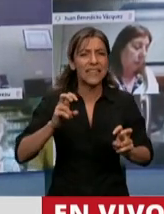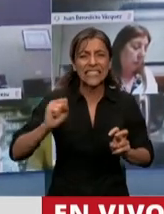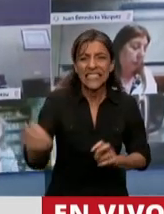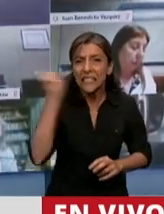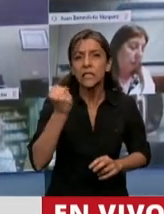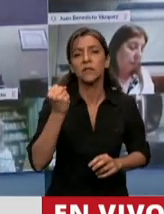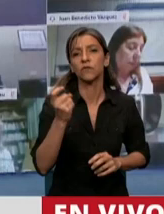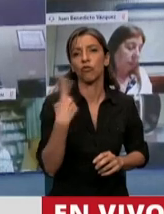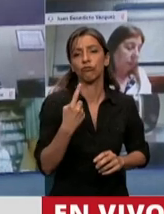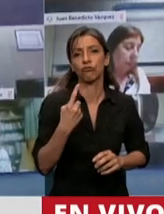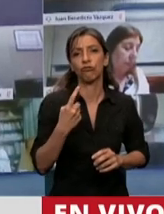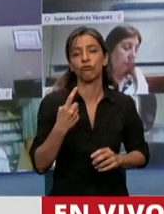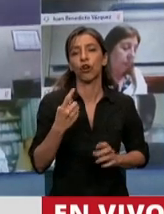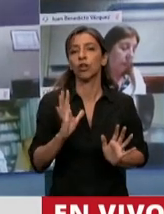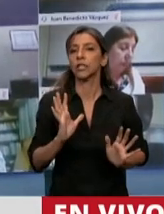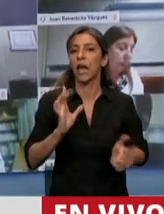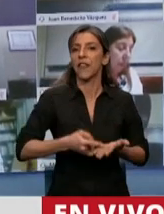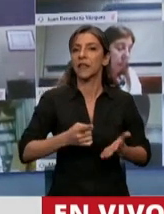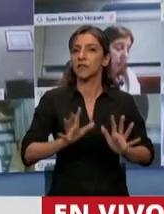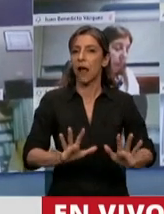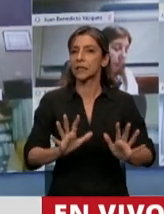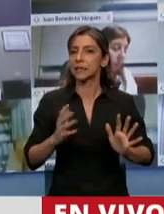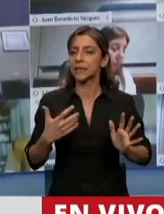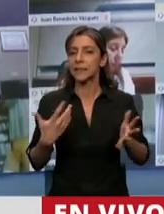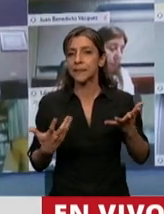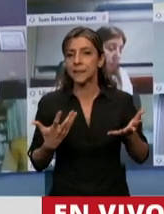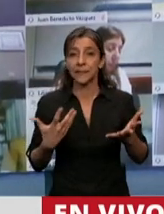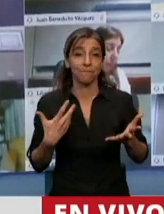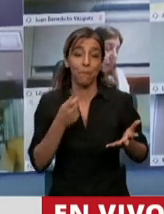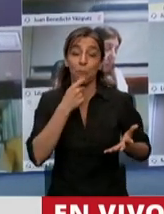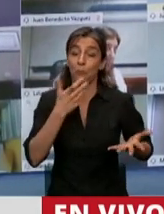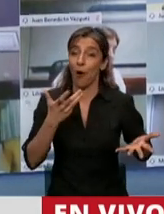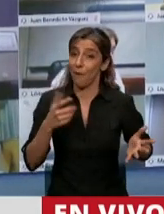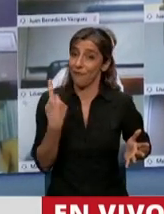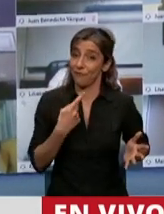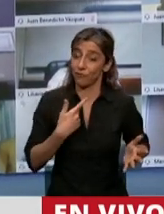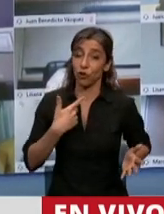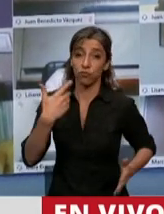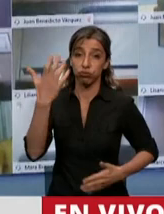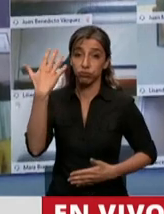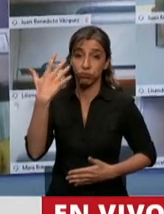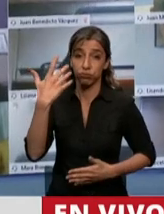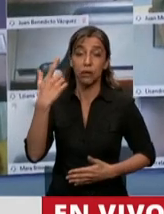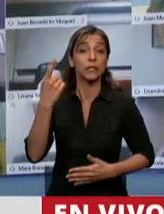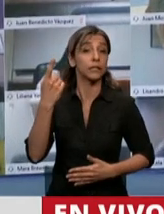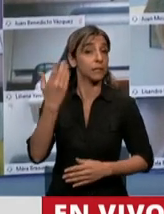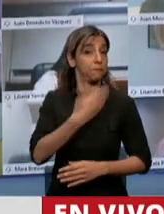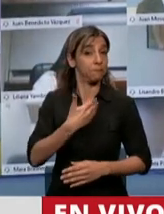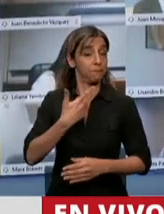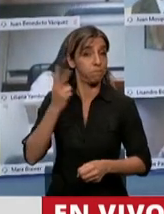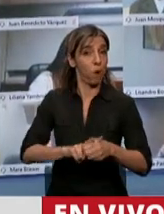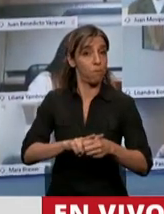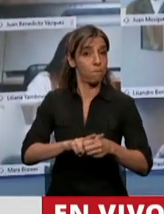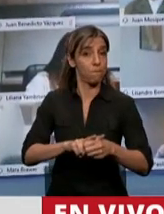argentinos con el peligro de estar expresándonos y que nos muteen. Estamos dispuestos a seguir sesionando en forma